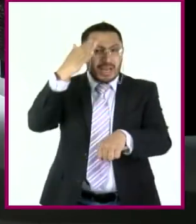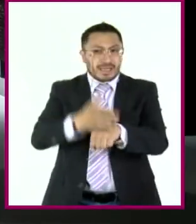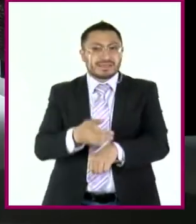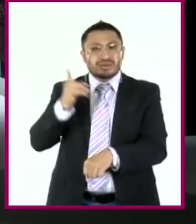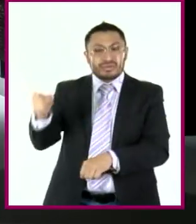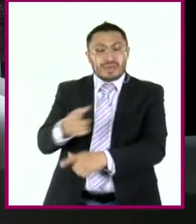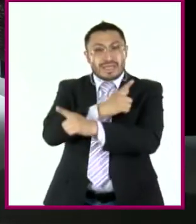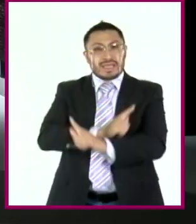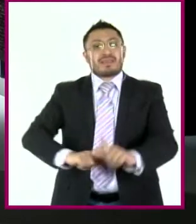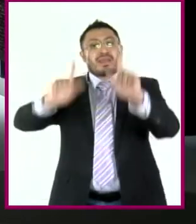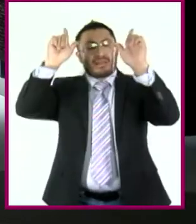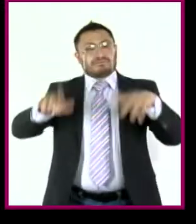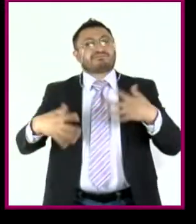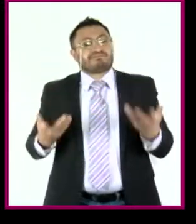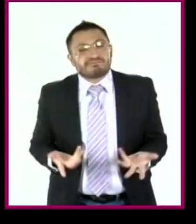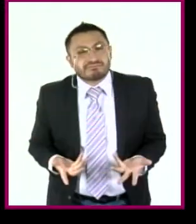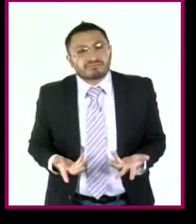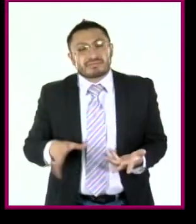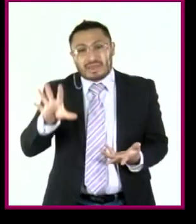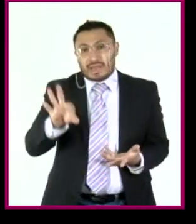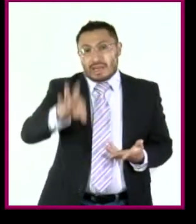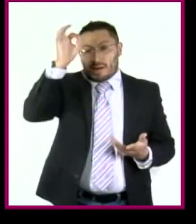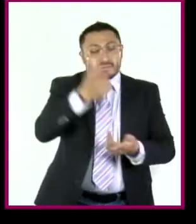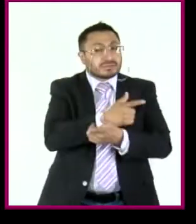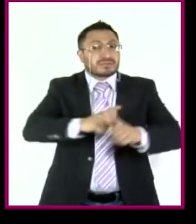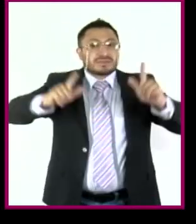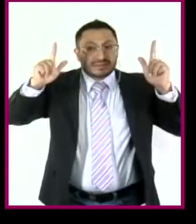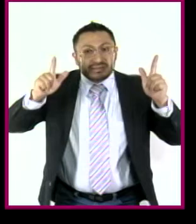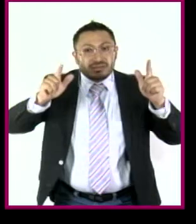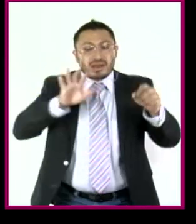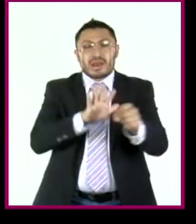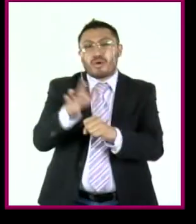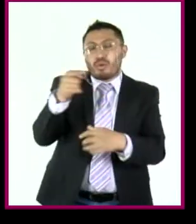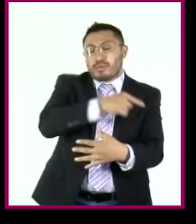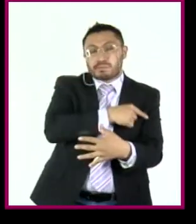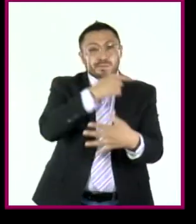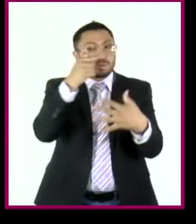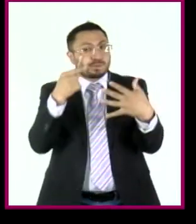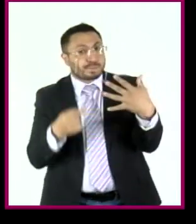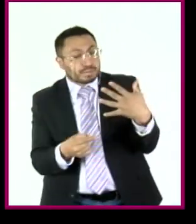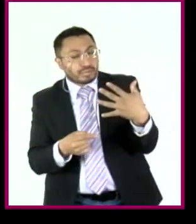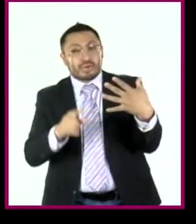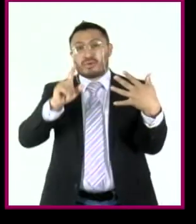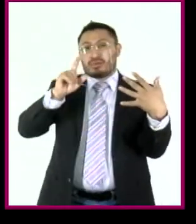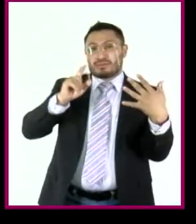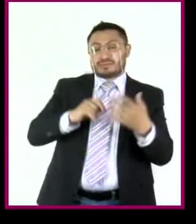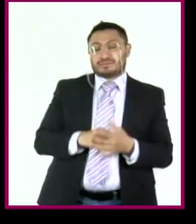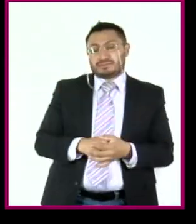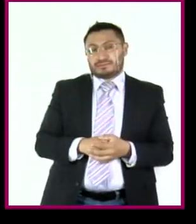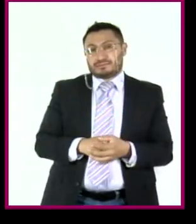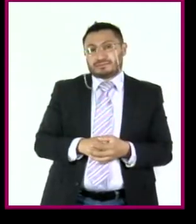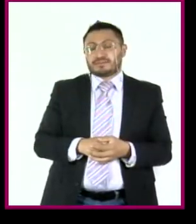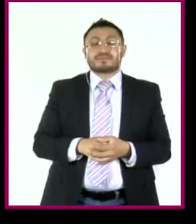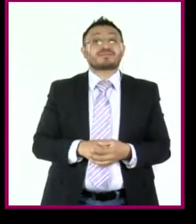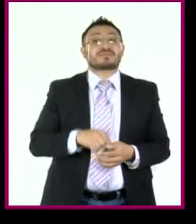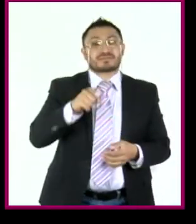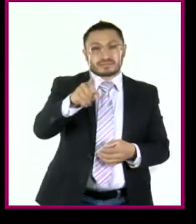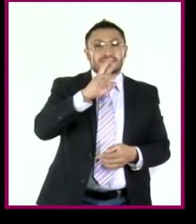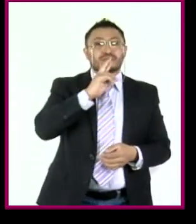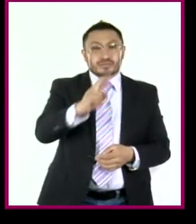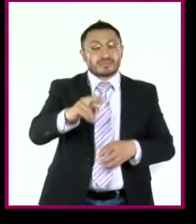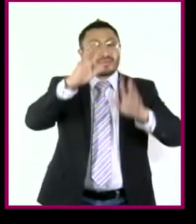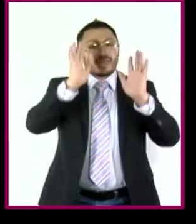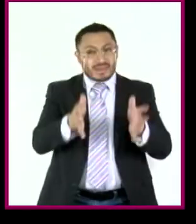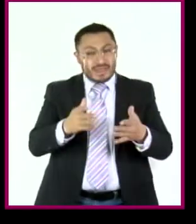¿Podía elegir algo? ¿Tenía opciones? Una vez que tengas tus respuestas, acércate con tus